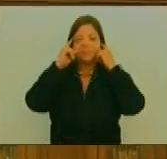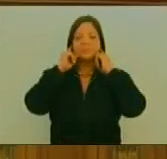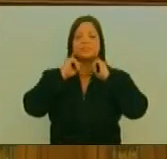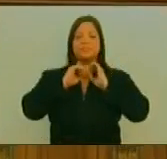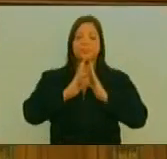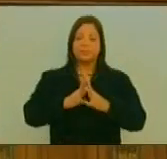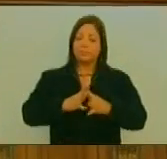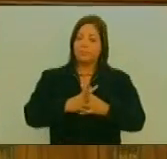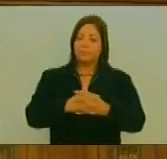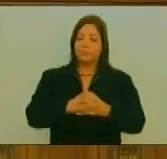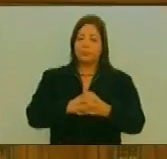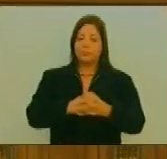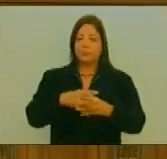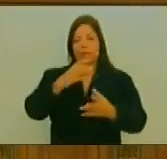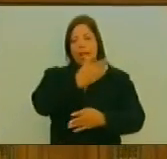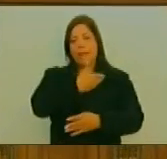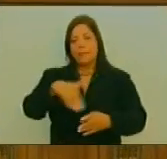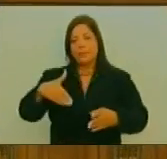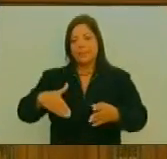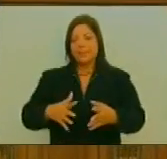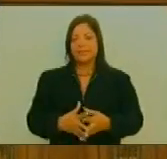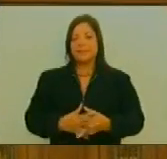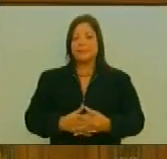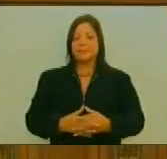Ciudadanas Presidenta